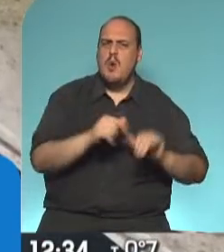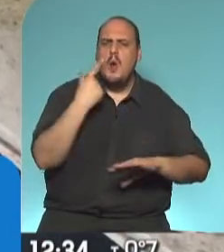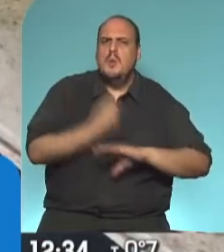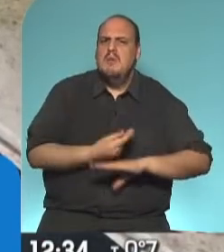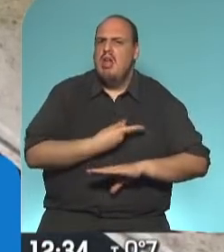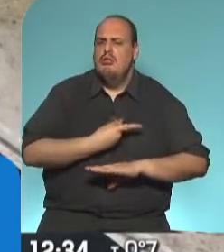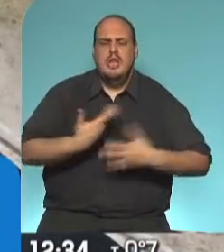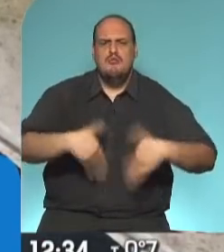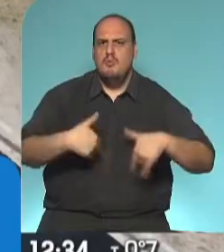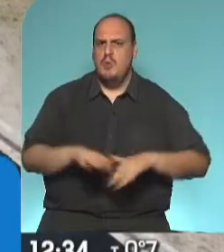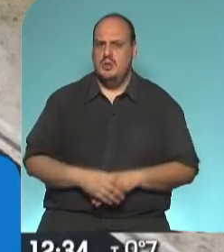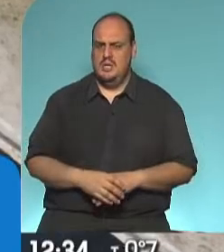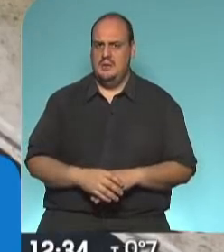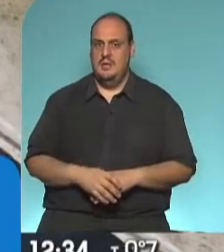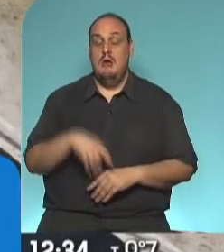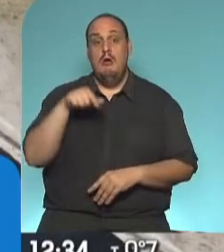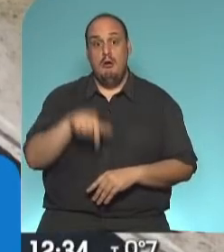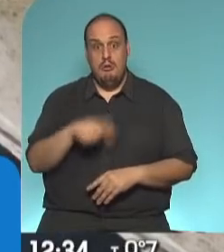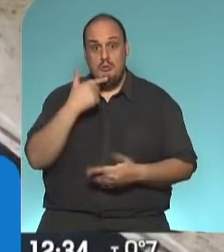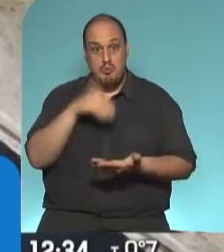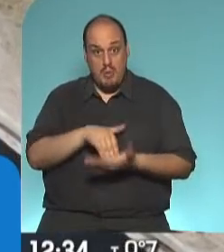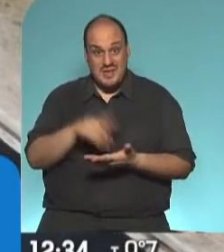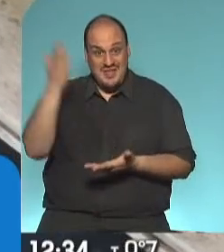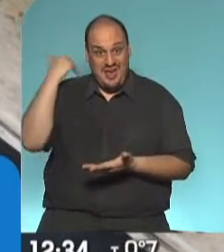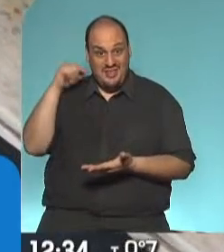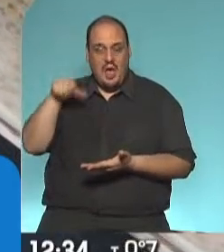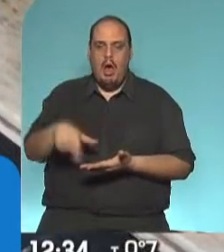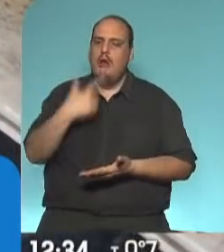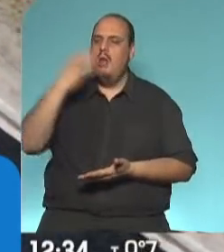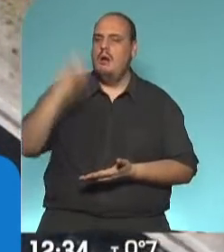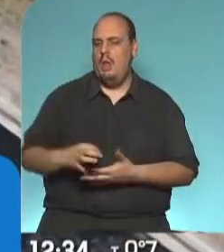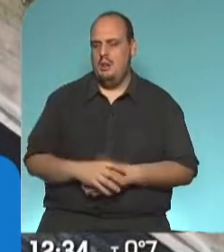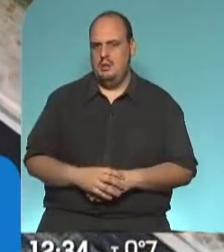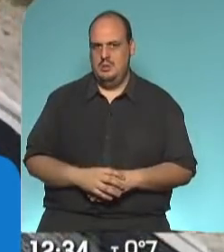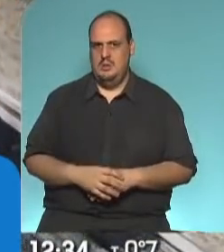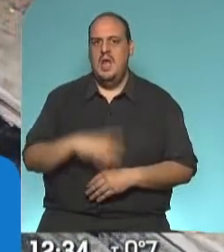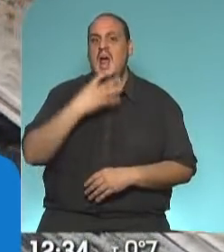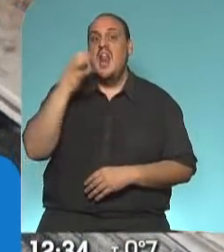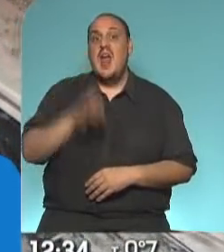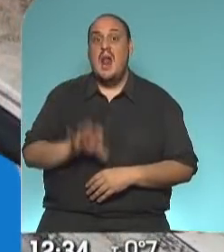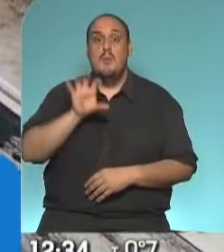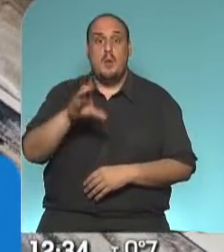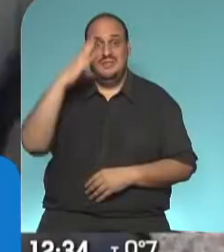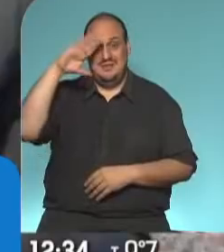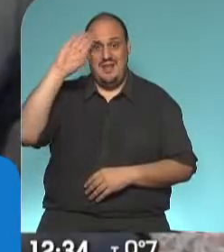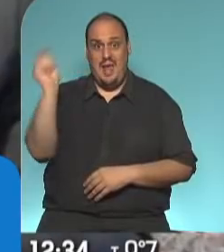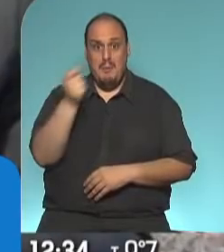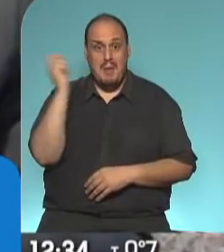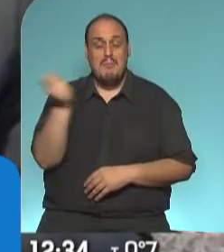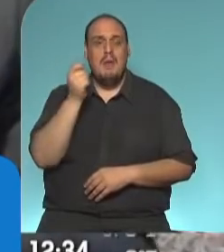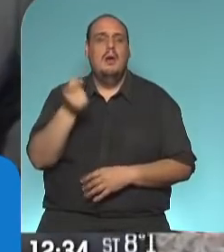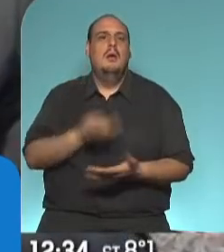argentinos. Y hoy, esa promesa es una realidad. La realidad, en este caso, en la provincia de La Pampa, que